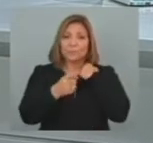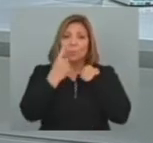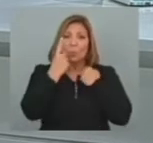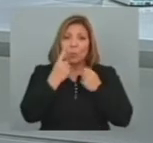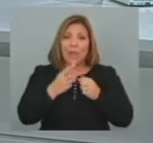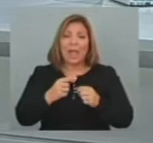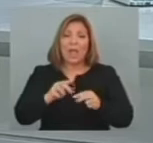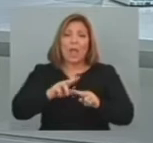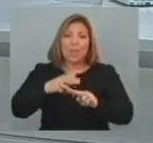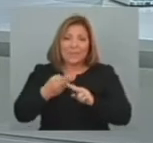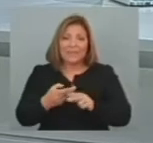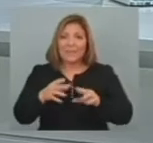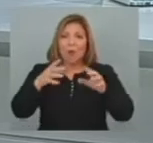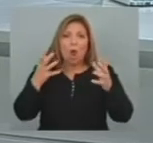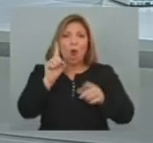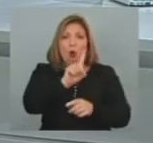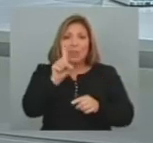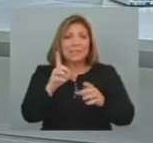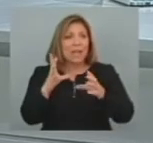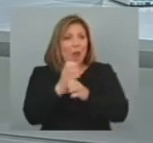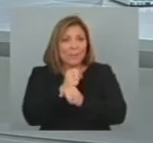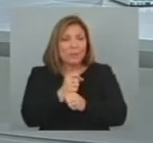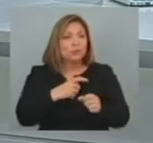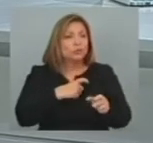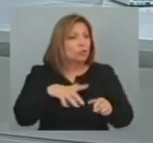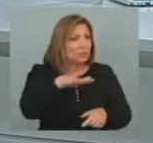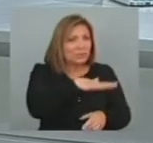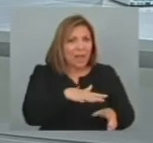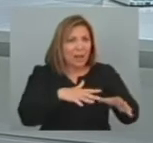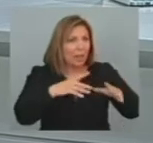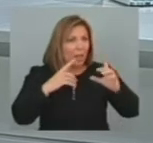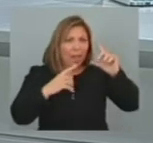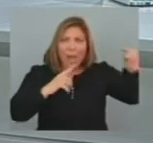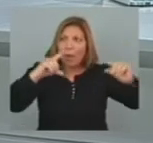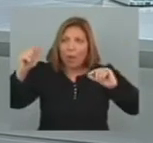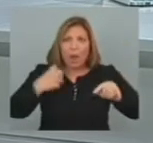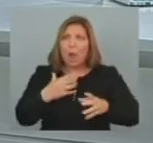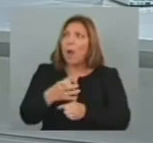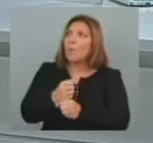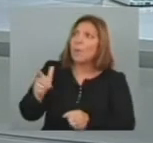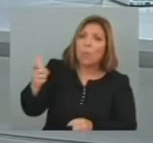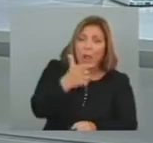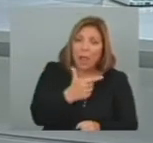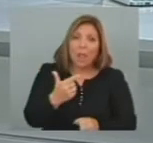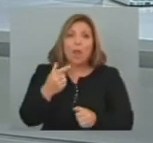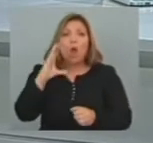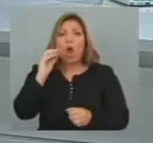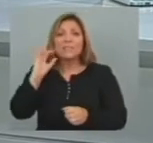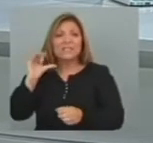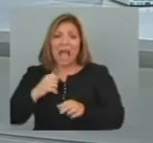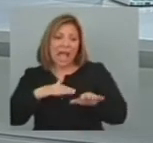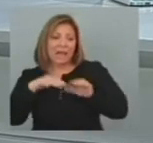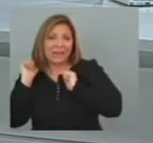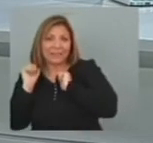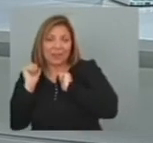redistribución De 11 líneas sociales Cuyo servicio La empresa Copsa Dejará de prestar A partir del